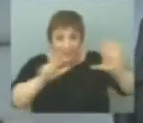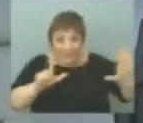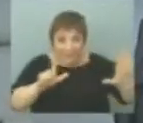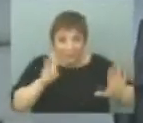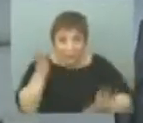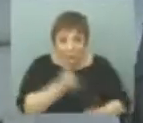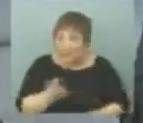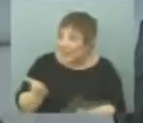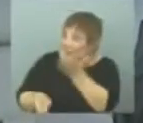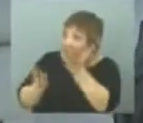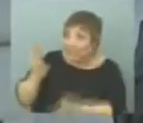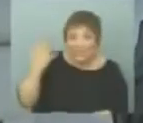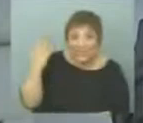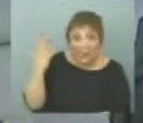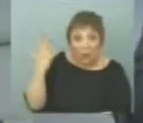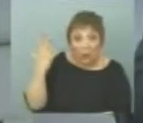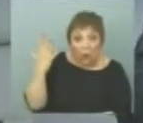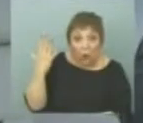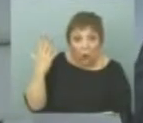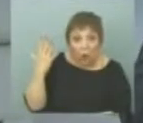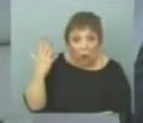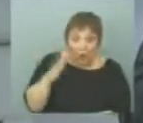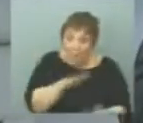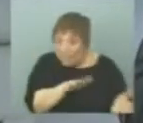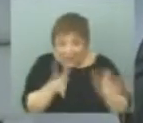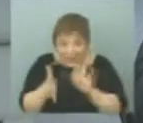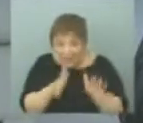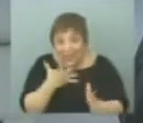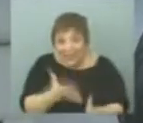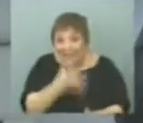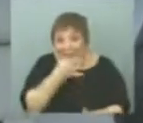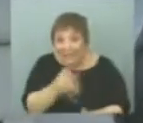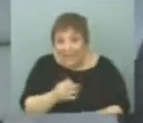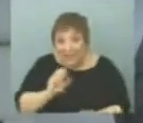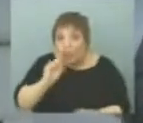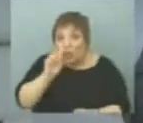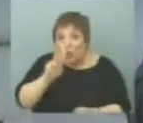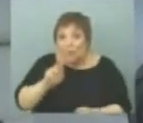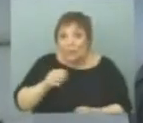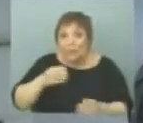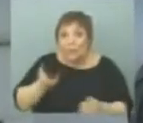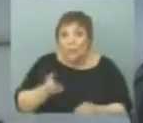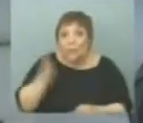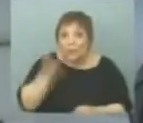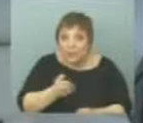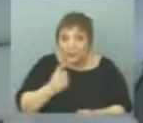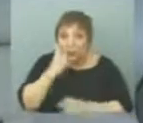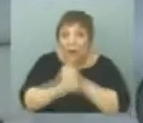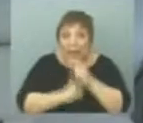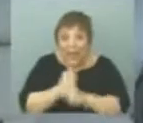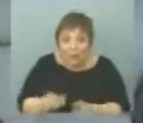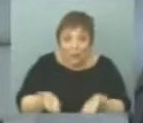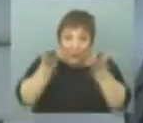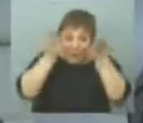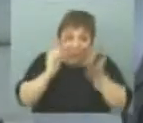de 5%, más o menos, quiere decir que está creciendo 12% real por año. Es un poco